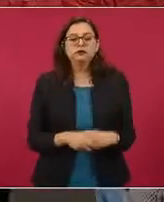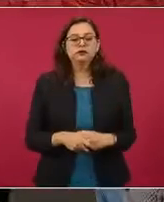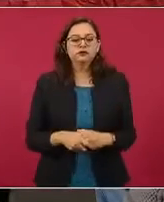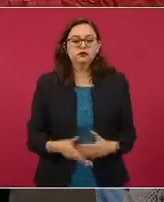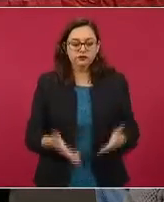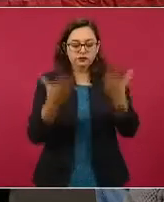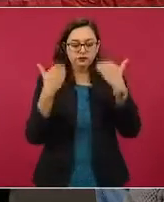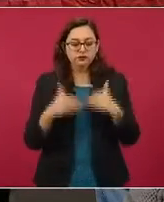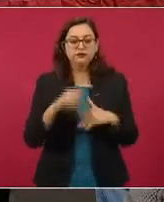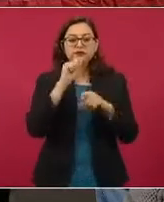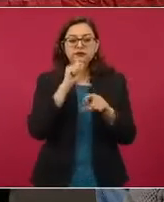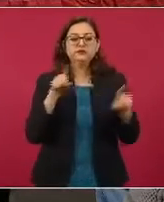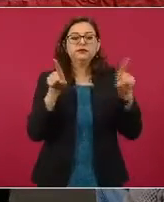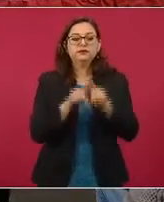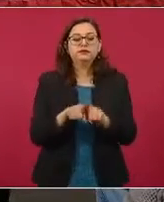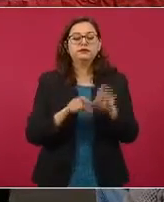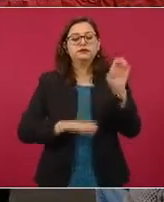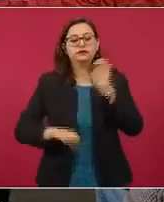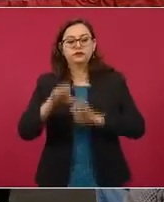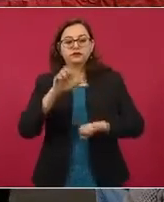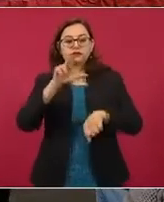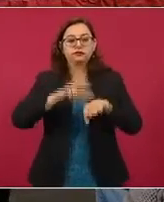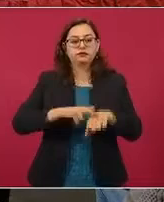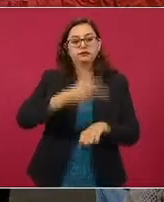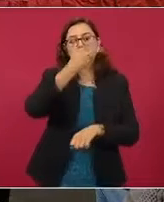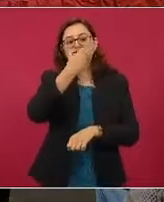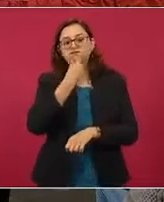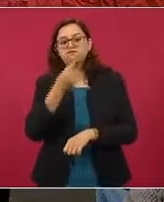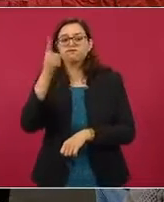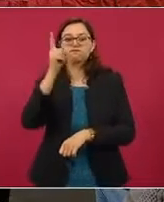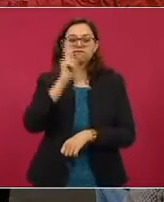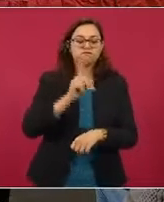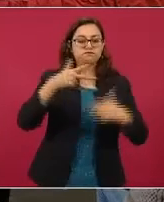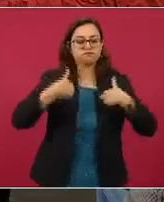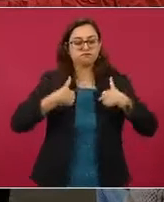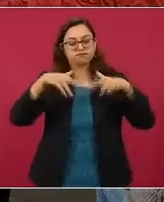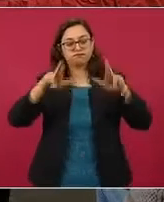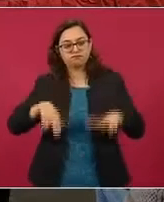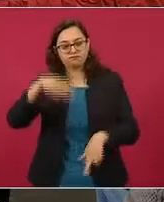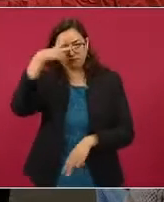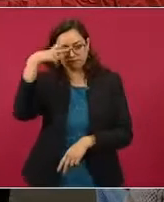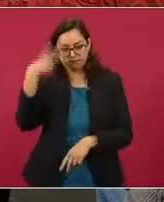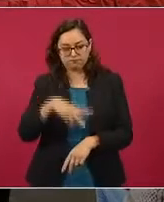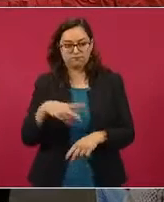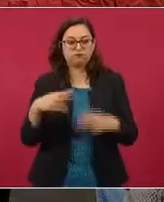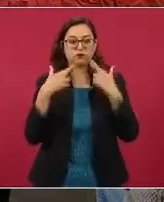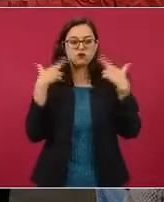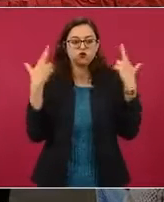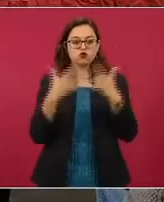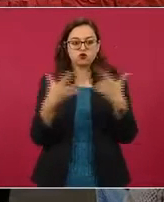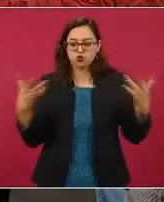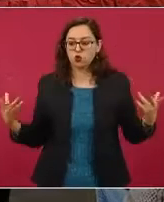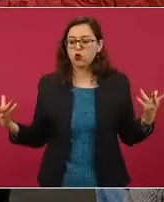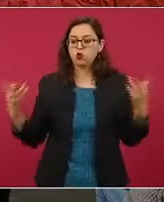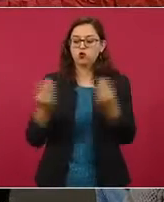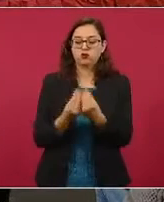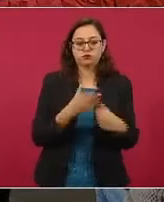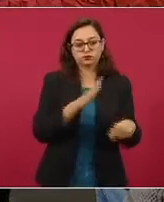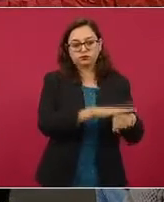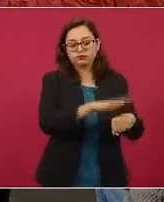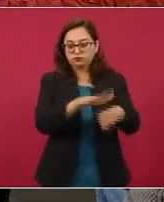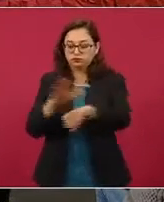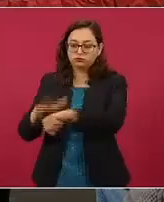reunión de embajadores, embajadoras y cónsules. Entre las instrucciones que nos dio el presidente es mantenernos